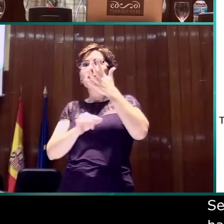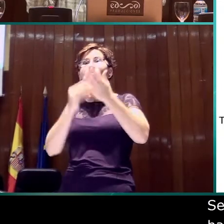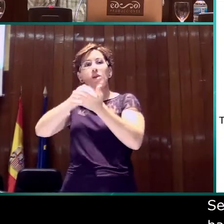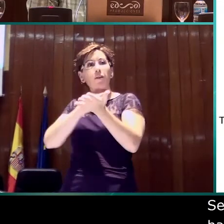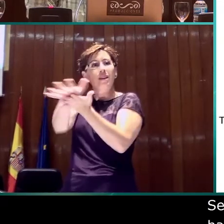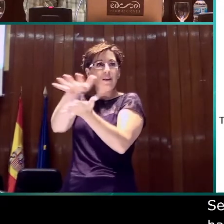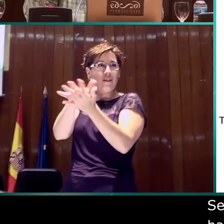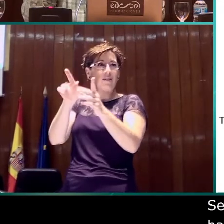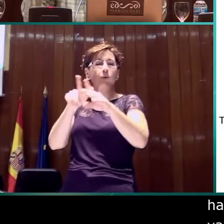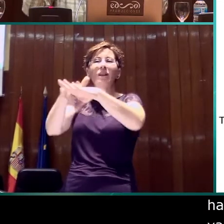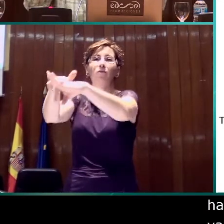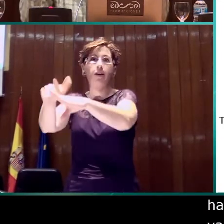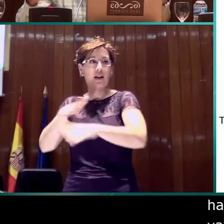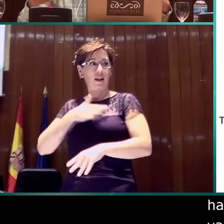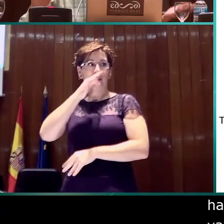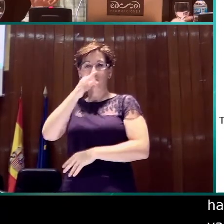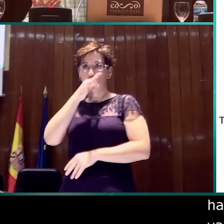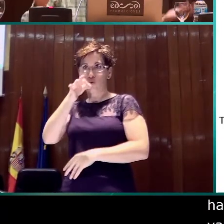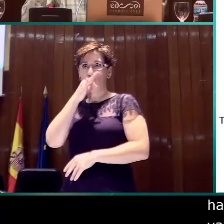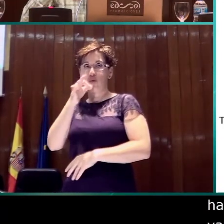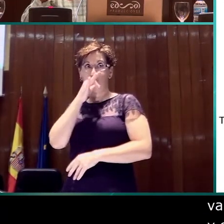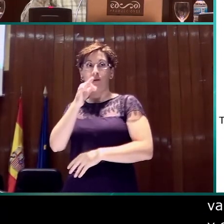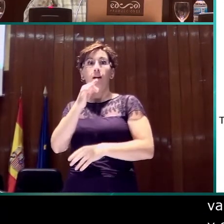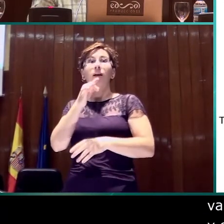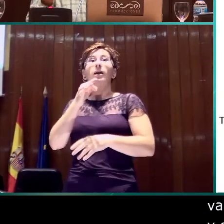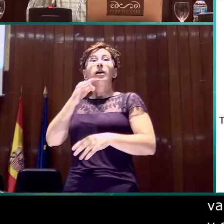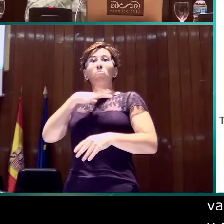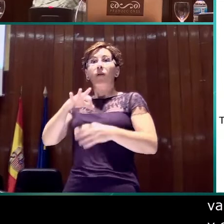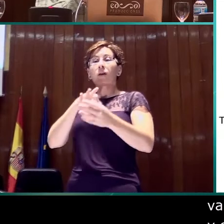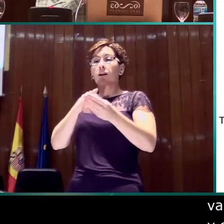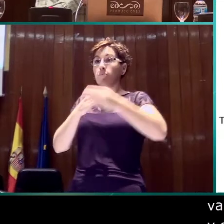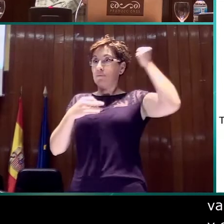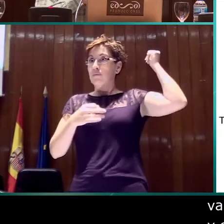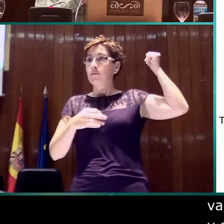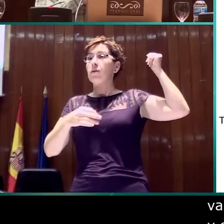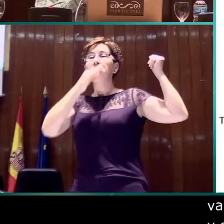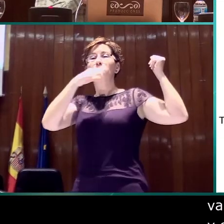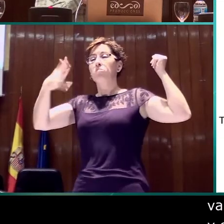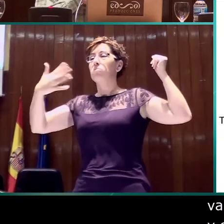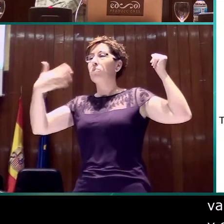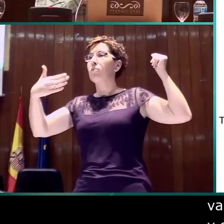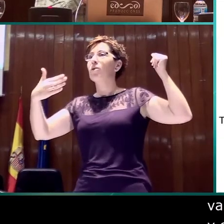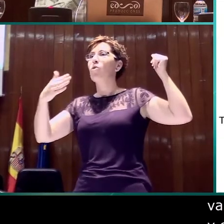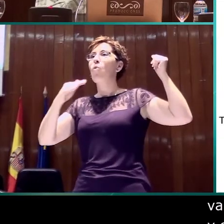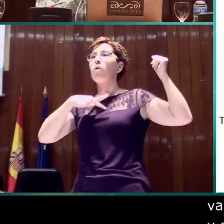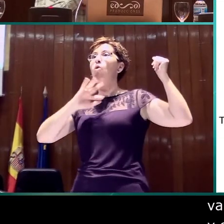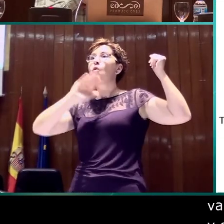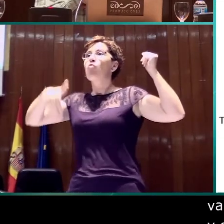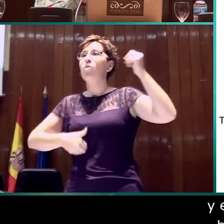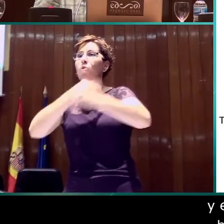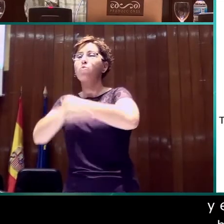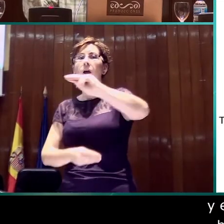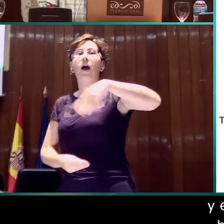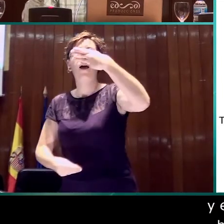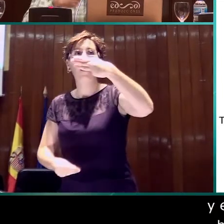signo bimanual, cambia la configuración y ya no la ha retomado. Otras veces retoman incluso la configuración previa, o la configuración de la